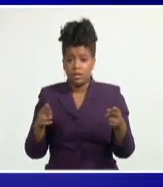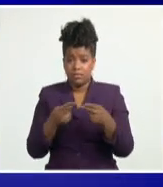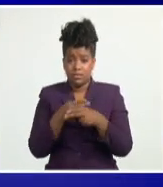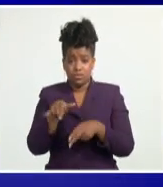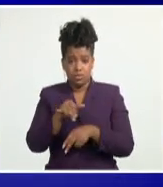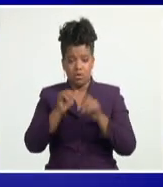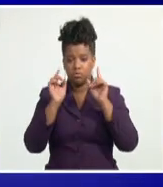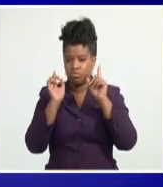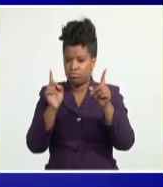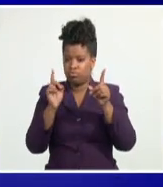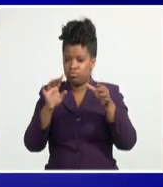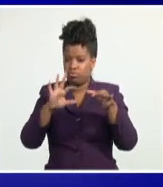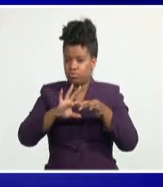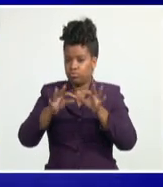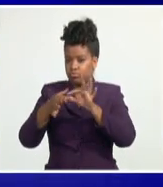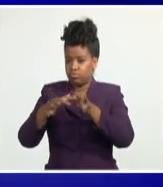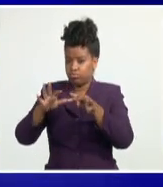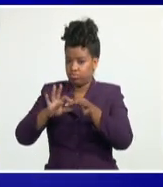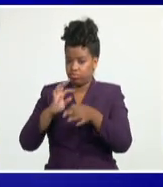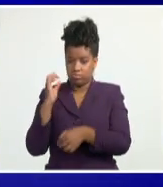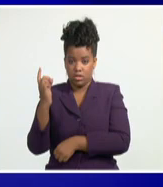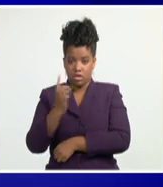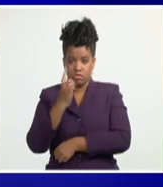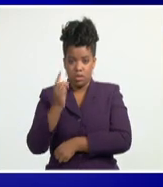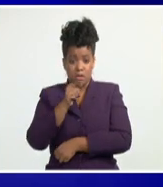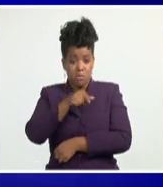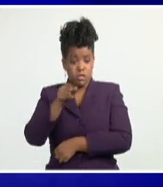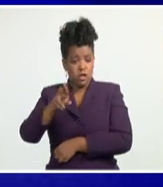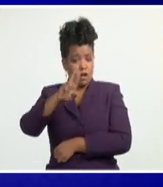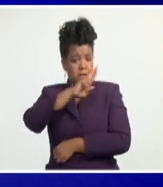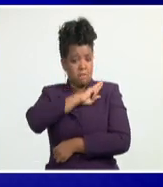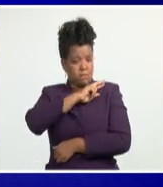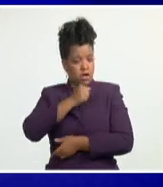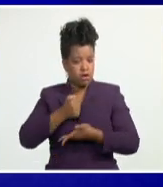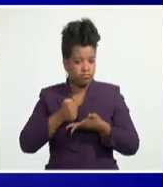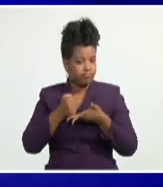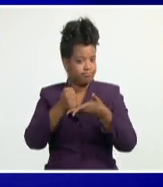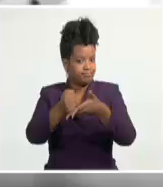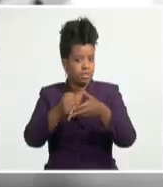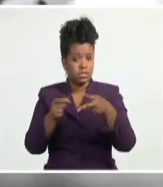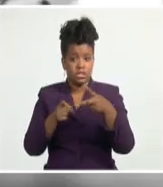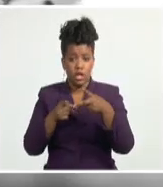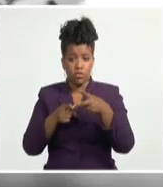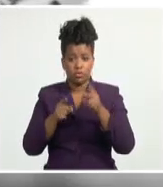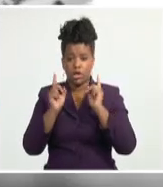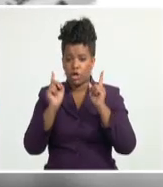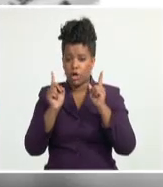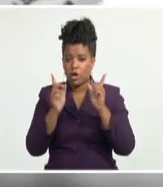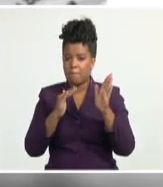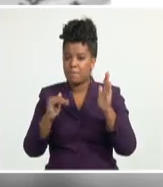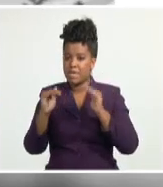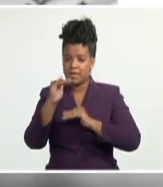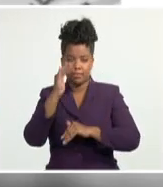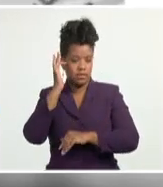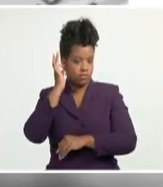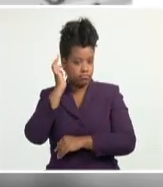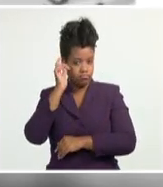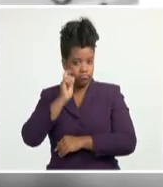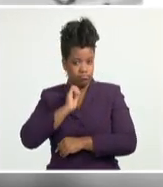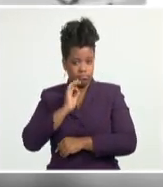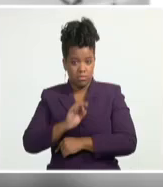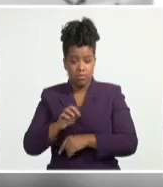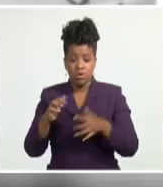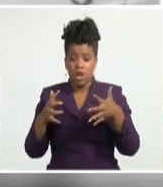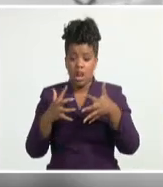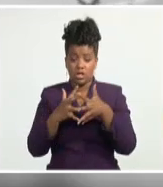reunión de coordinadores nacionales y responsables de cooperación y la segunda reunión de ministras y ministros de Relaciones Exteriores de Iberoamérica,